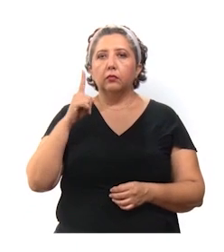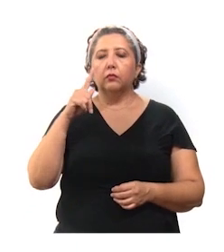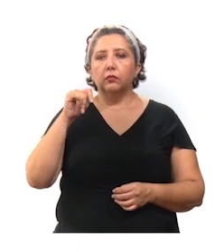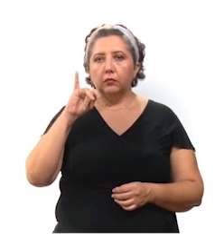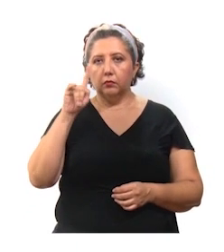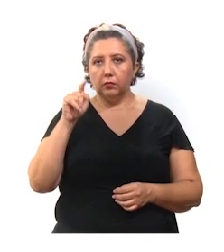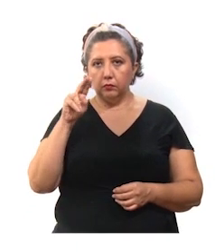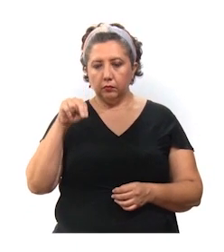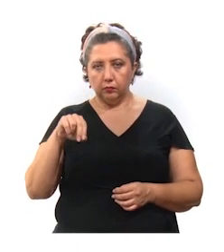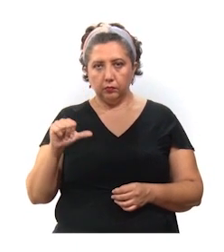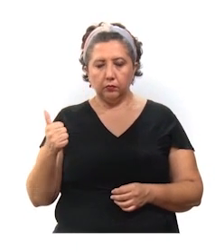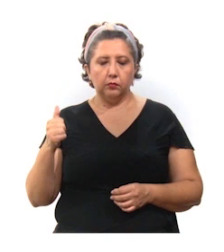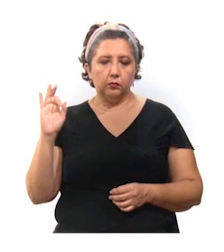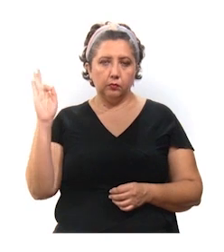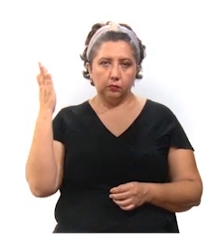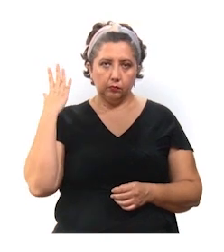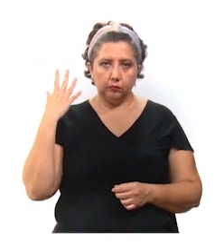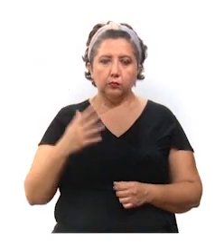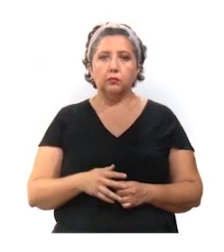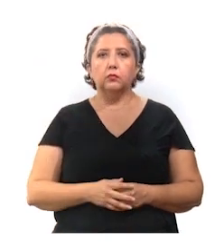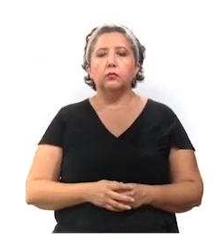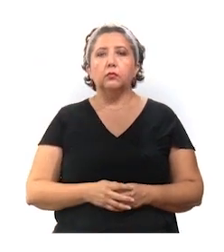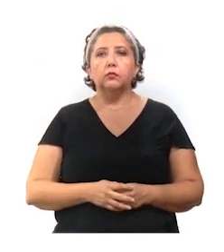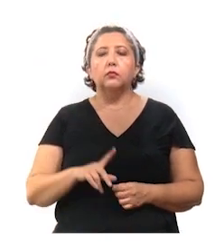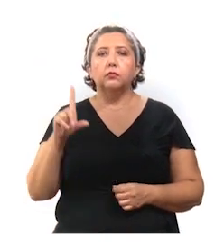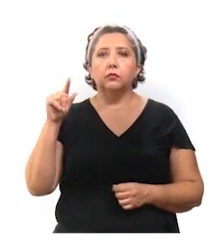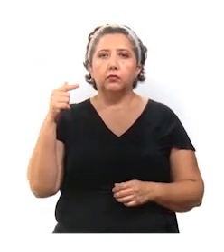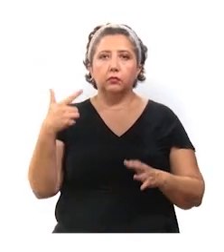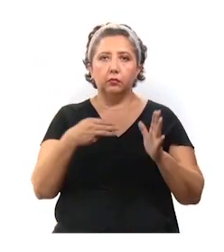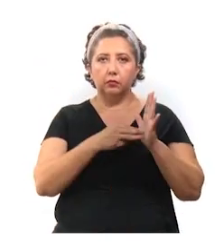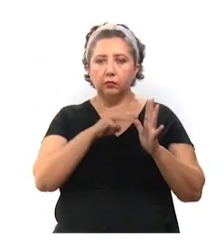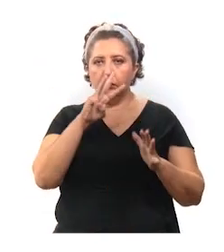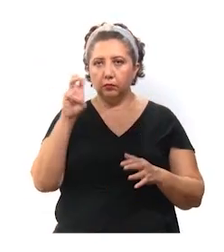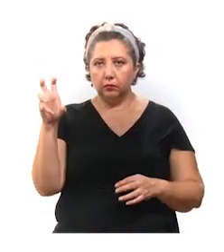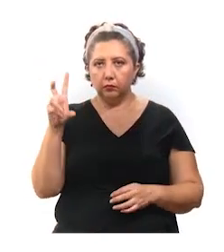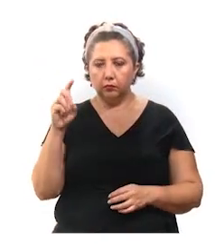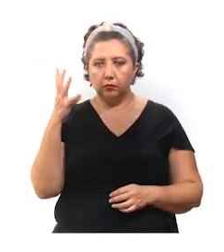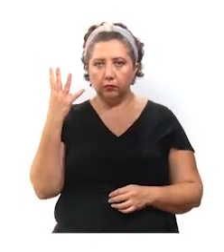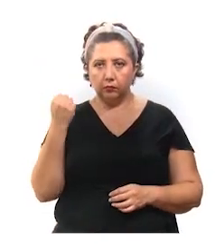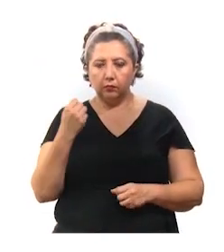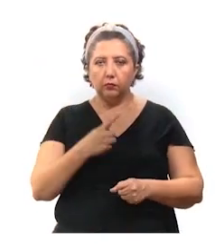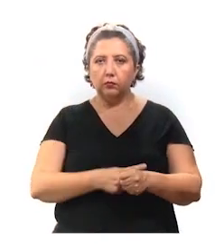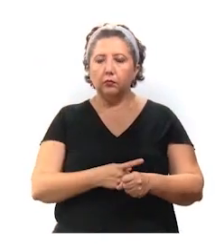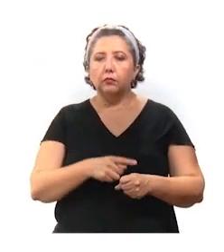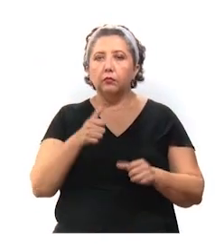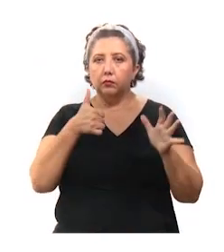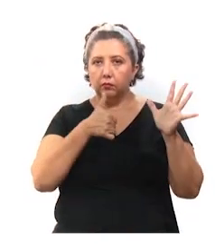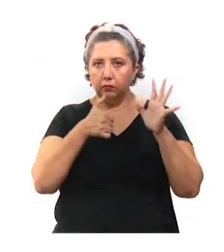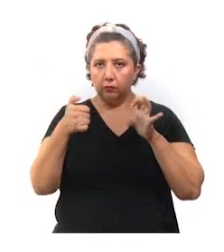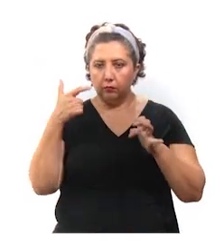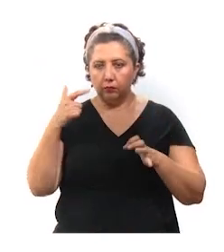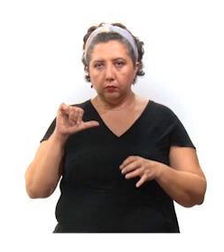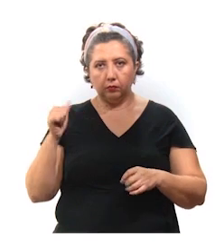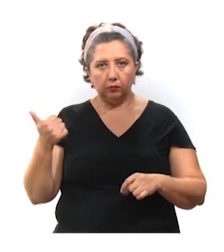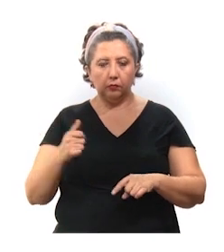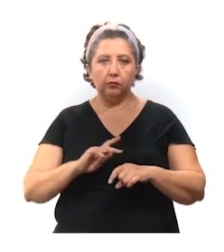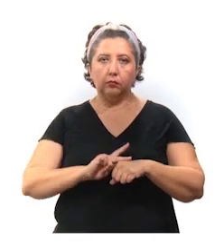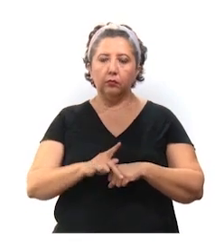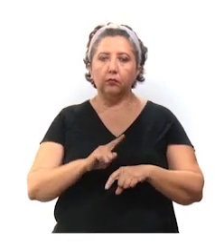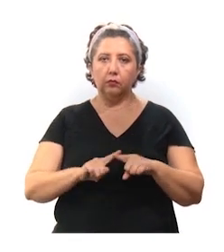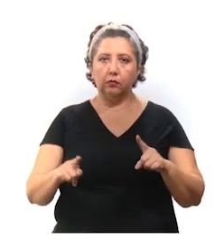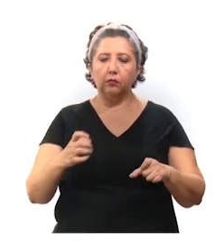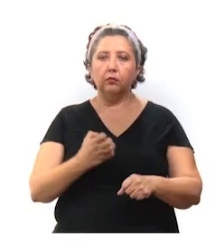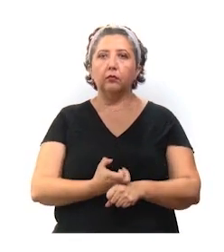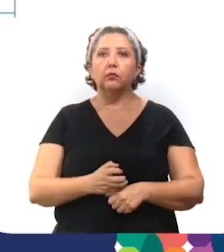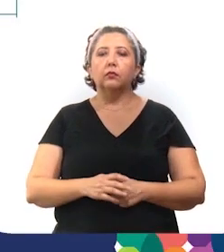uno en Ticimín y uno foráneo. De los 77,339 casos positivos, 607 son de otro país u